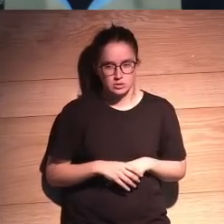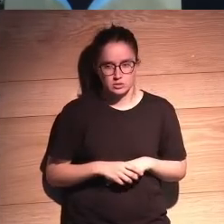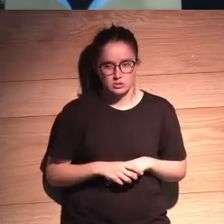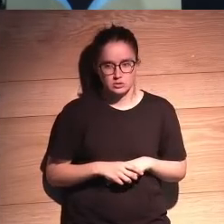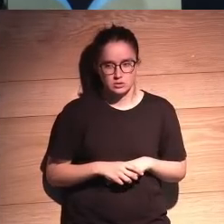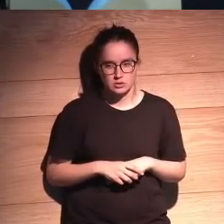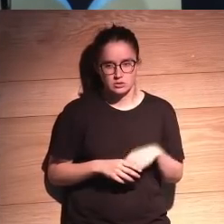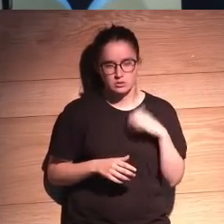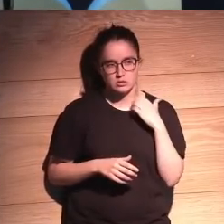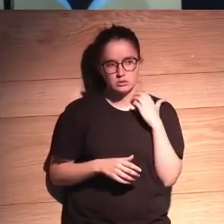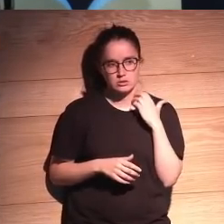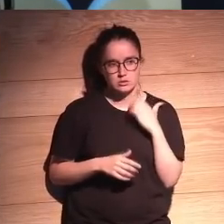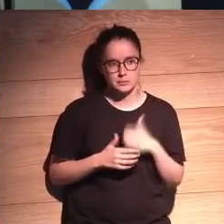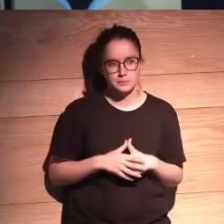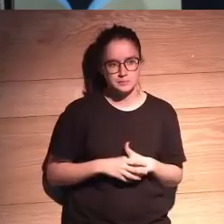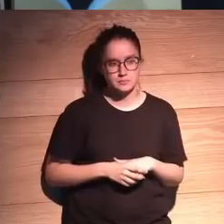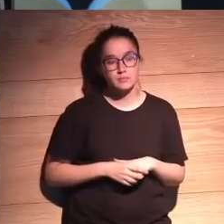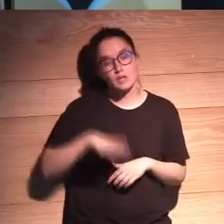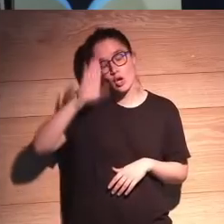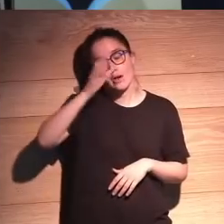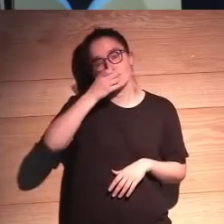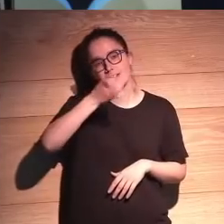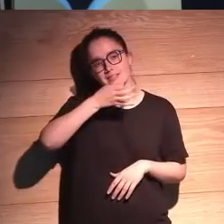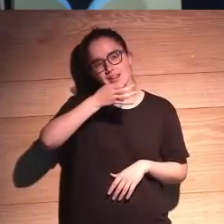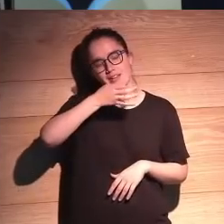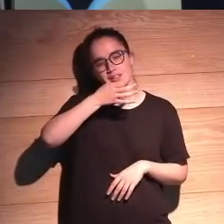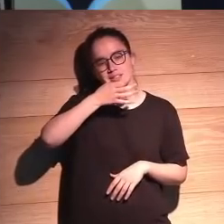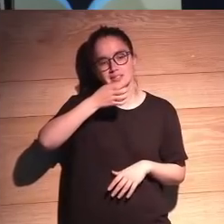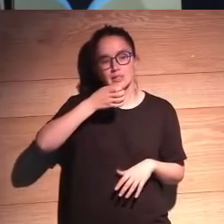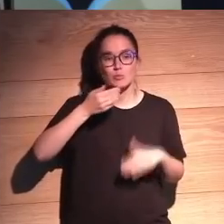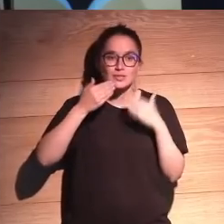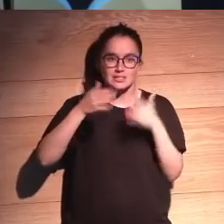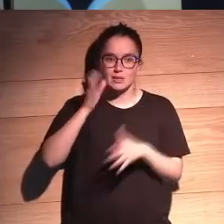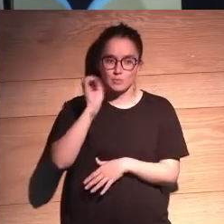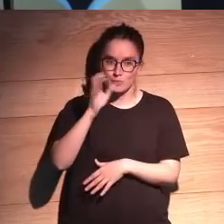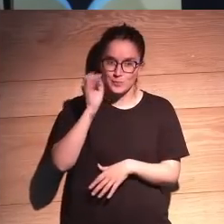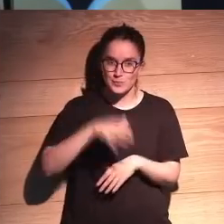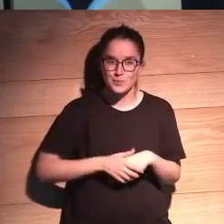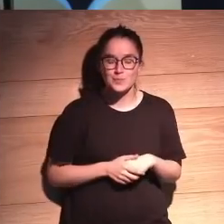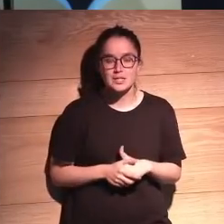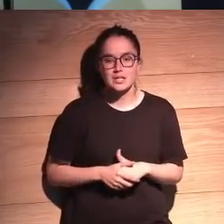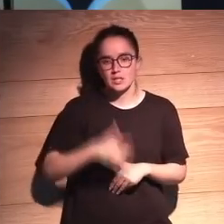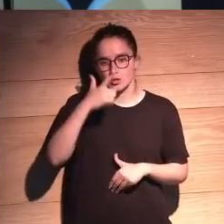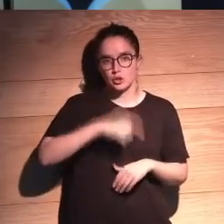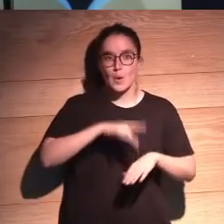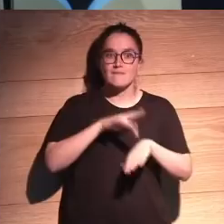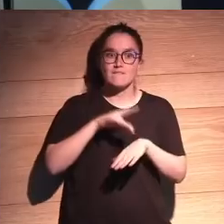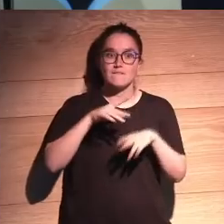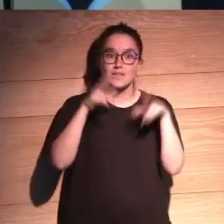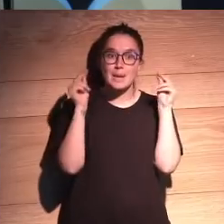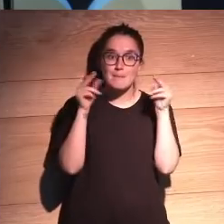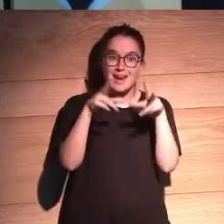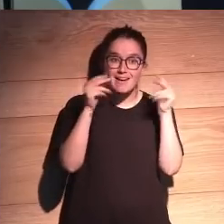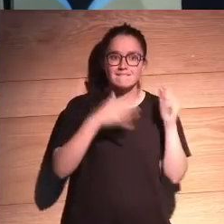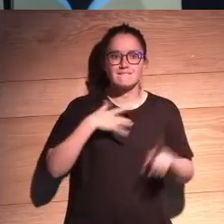hay cuatro más hola buenas tardes ¿qué tal? muchas gracias por su charla soy enfermera y